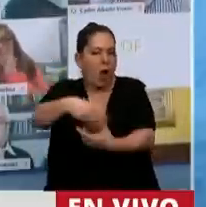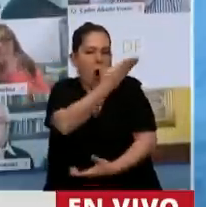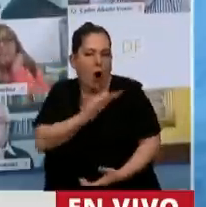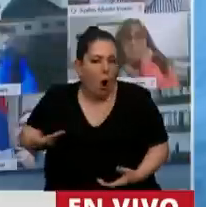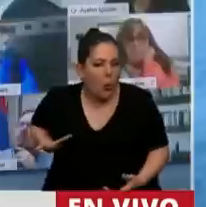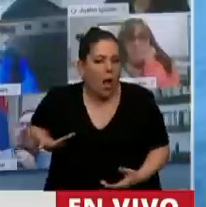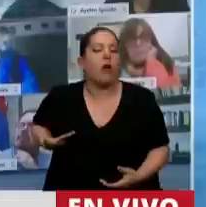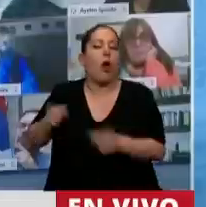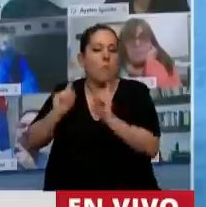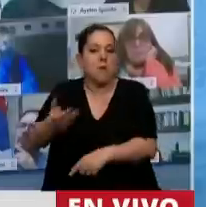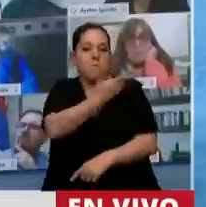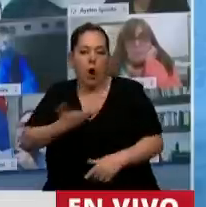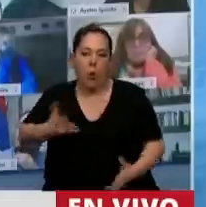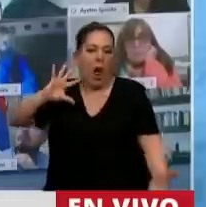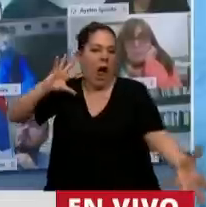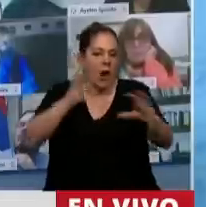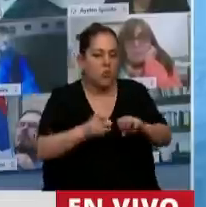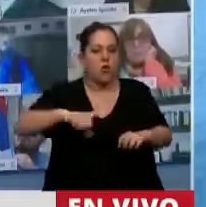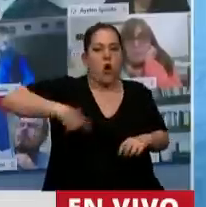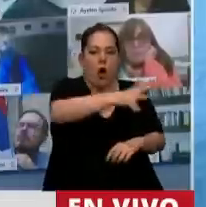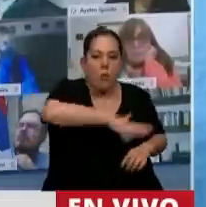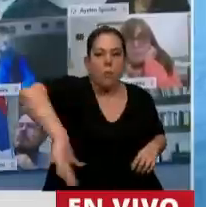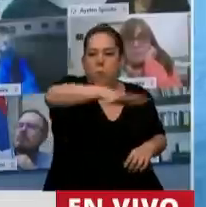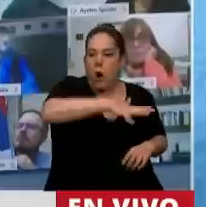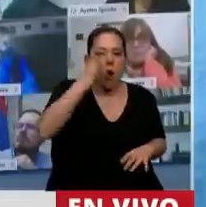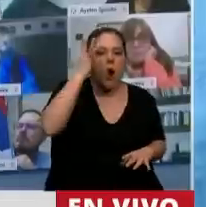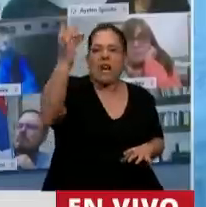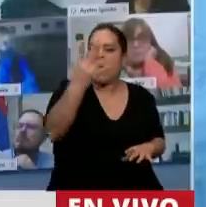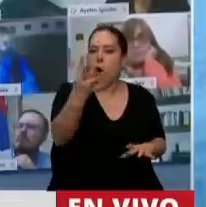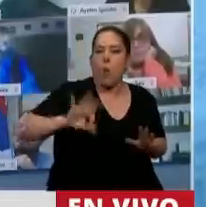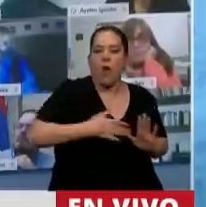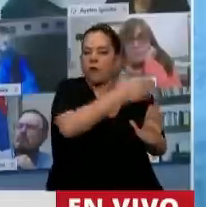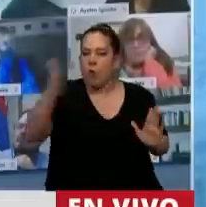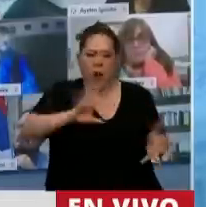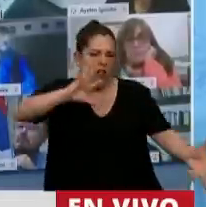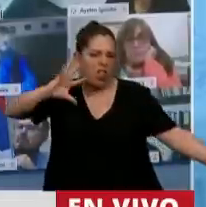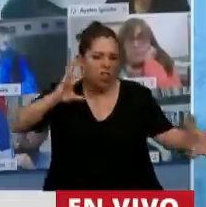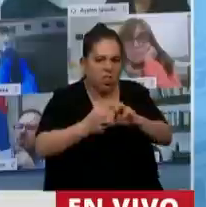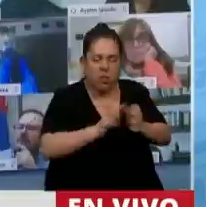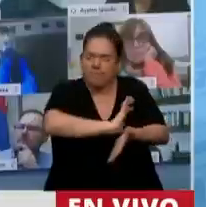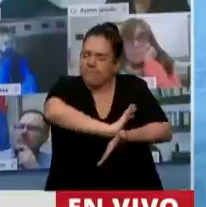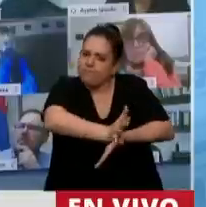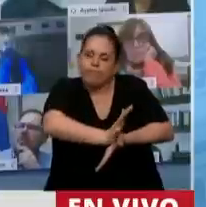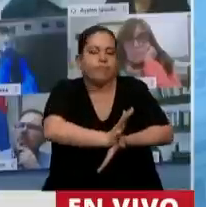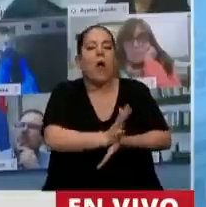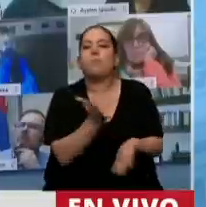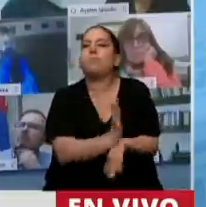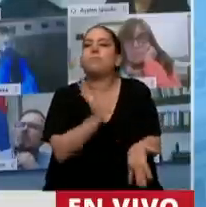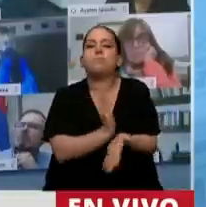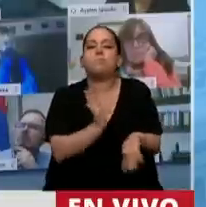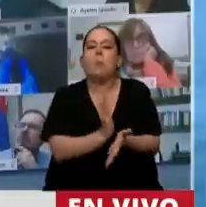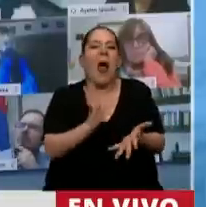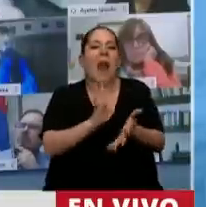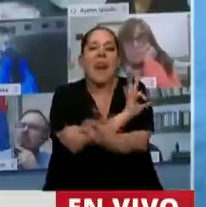hambrió a nuestro pueblo en tiempo récord que lo dejó endeudado que lo destruyó no quedó pequeña y